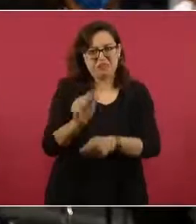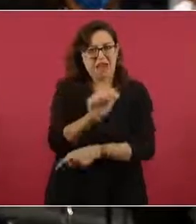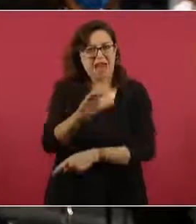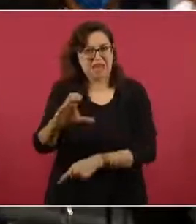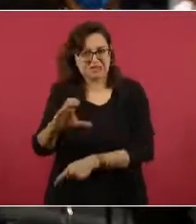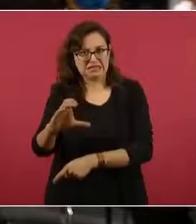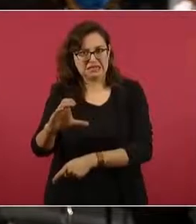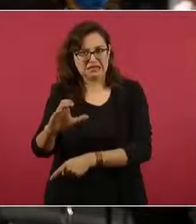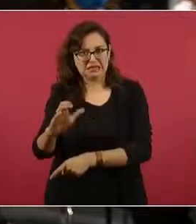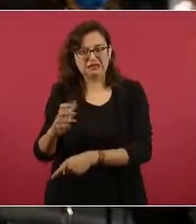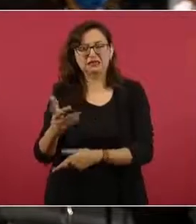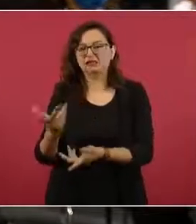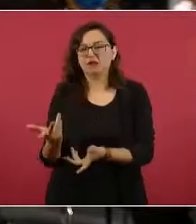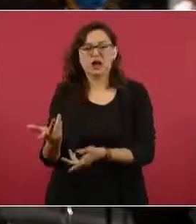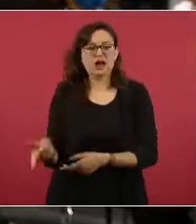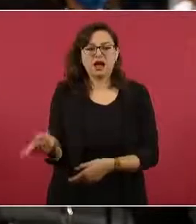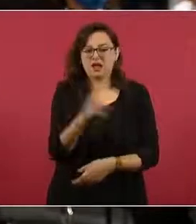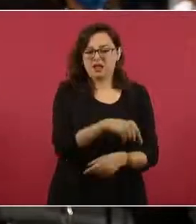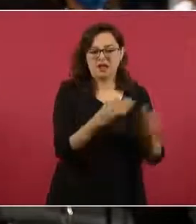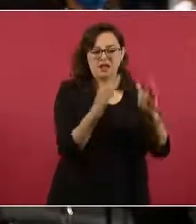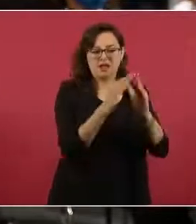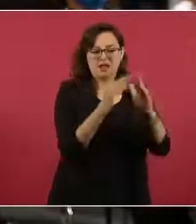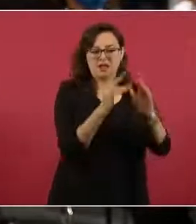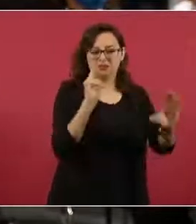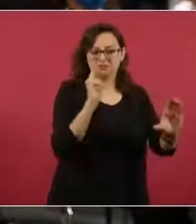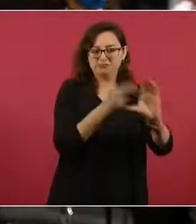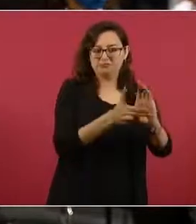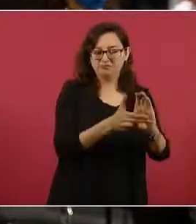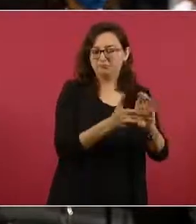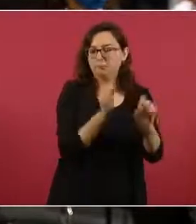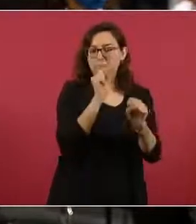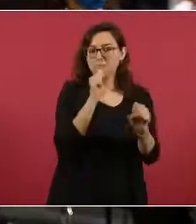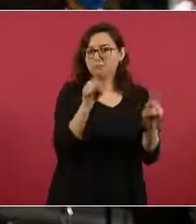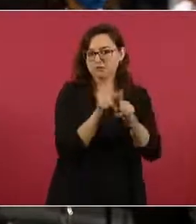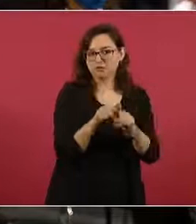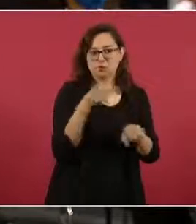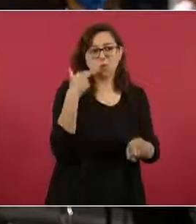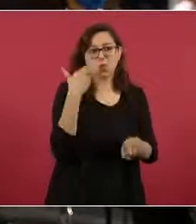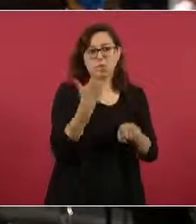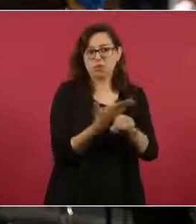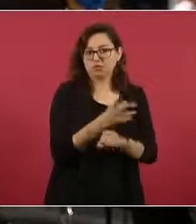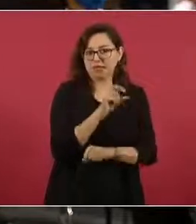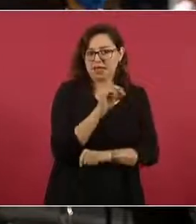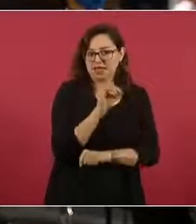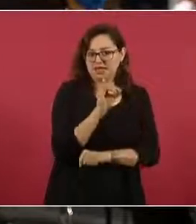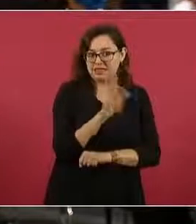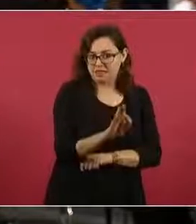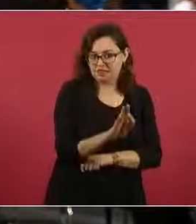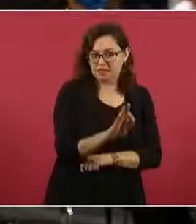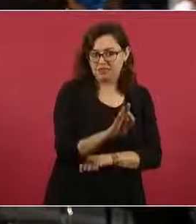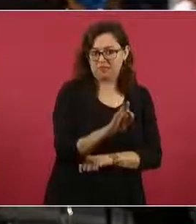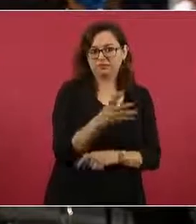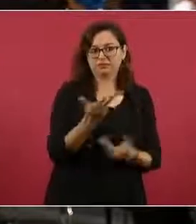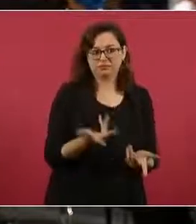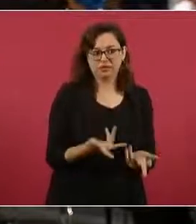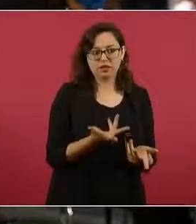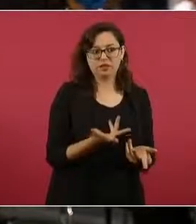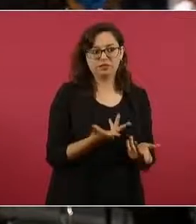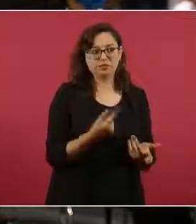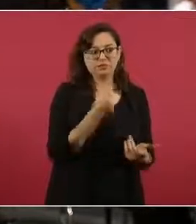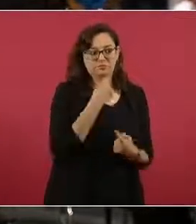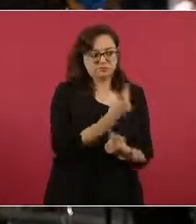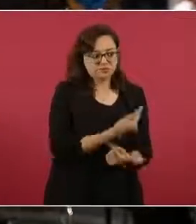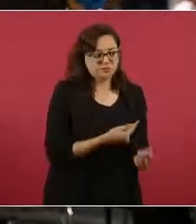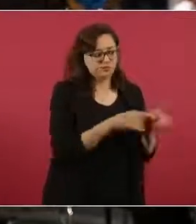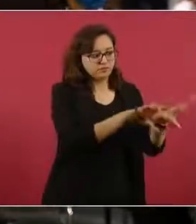DIF estatales y también las procuradurías para atención a los niños, a los menores de edad, entregaban a estos